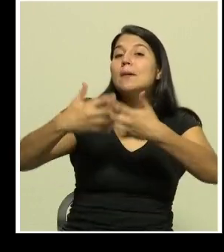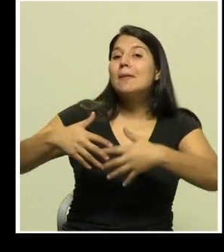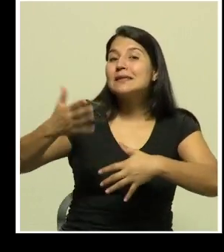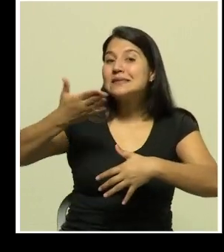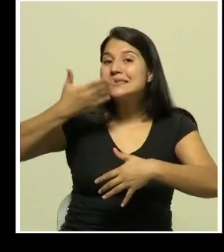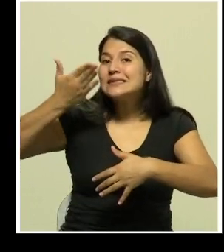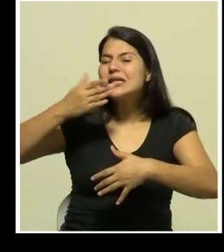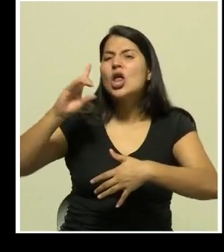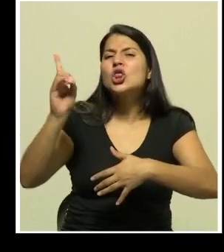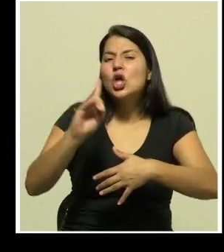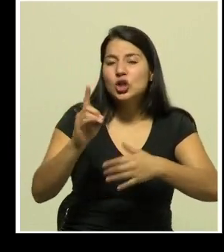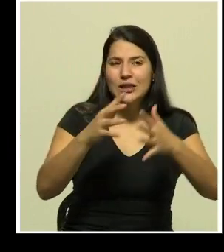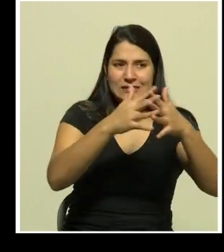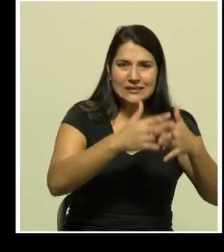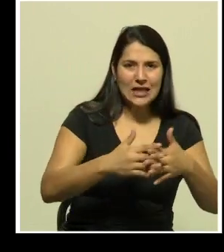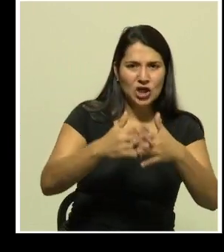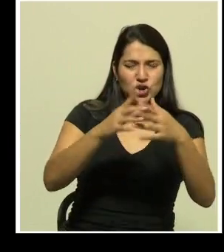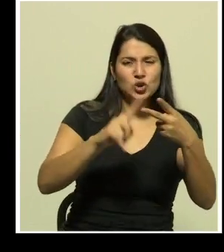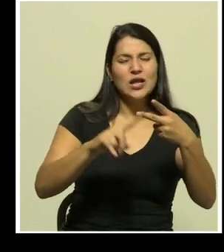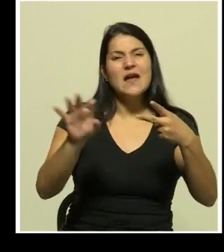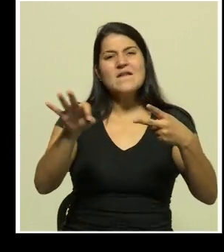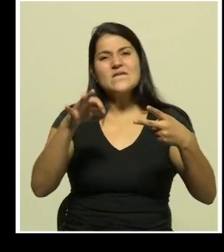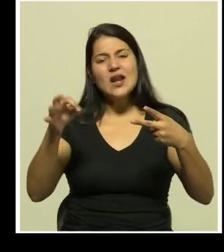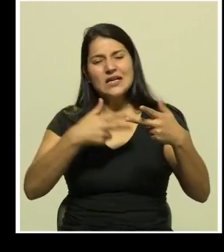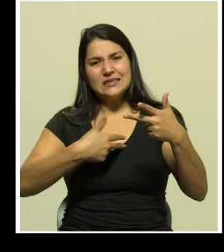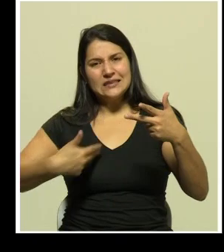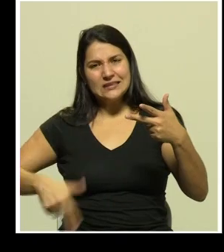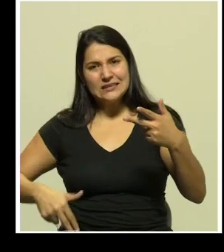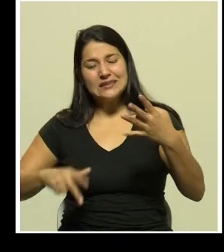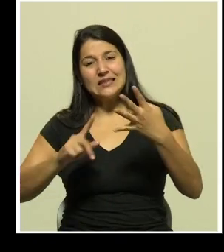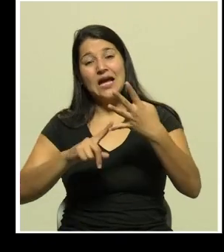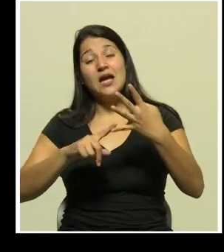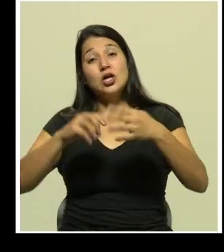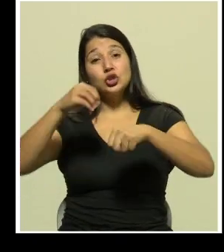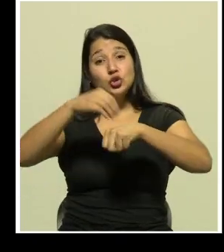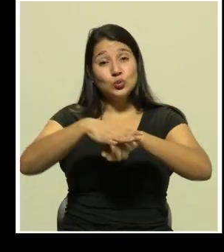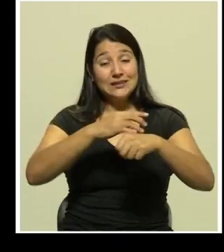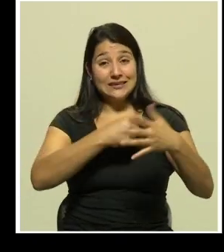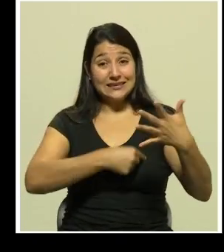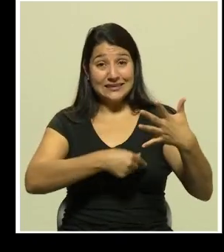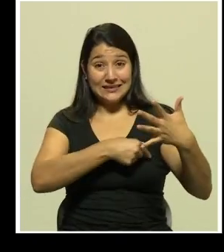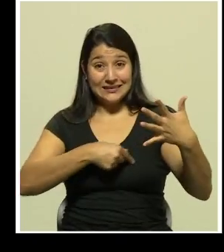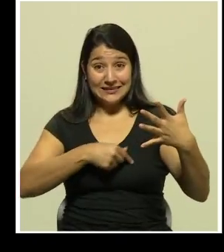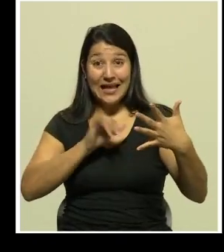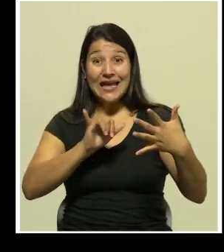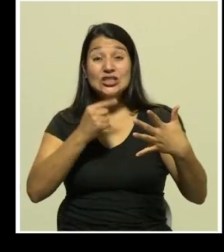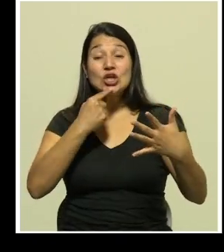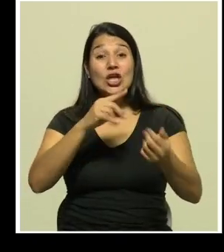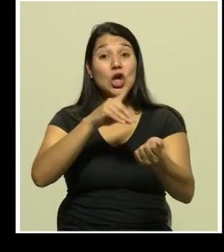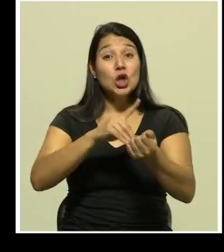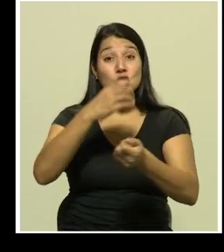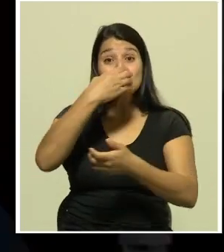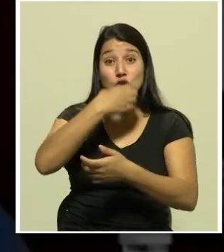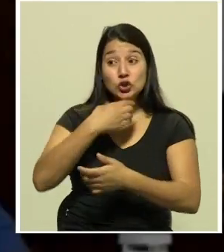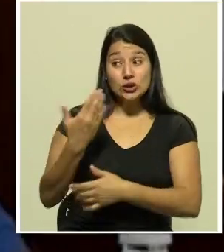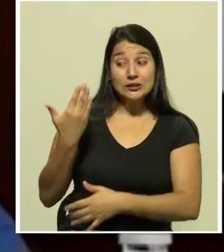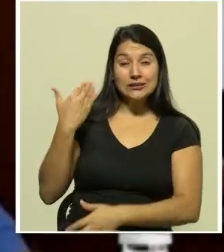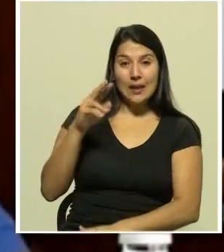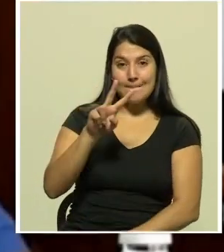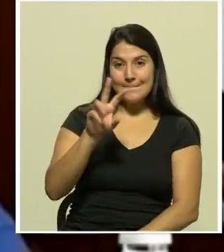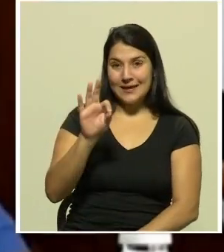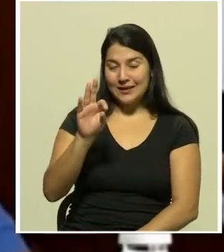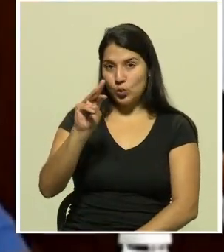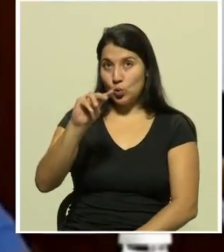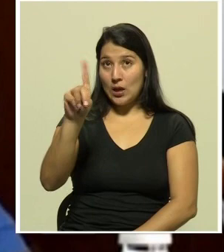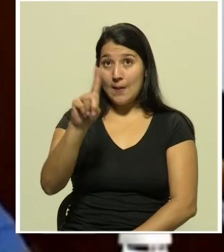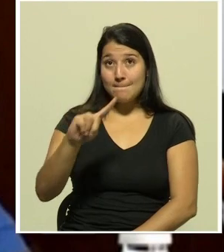eeuu china francia suiza y suecia así lo informó román macaya el pasado 29 de marzo y